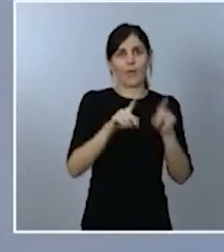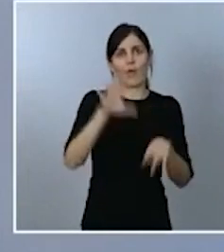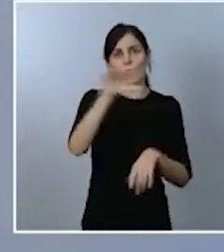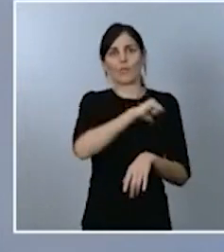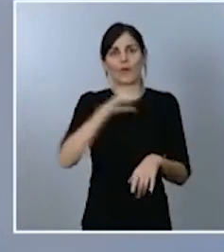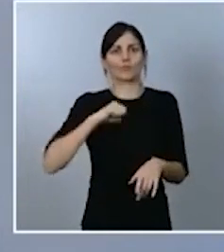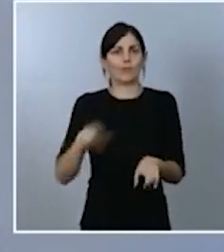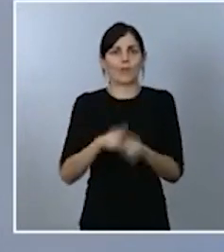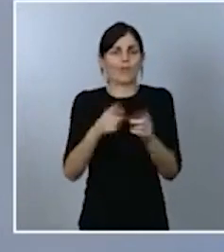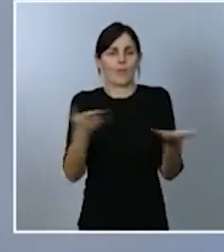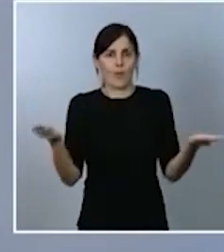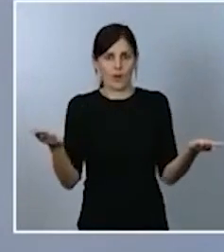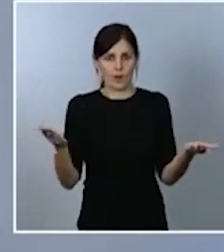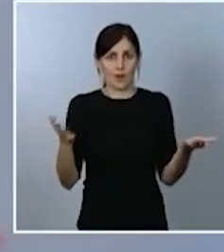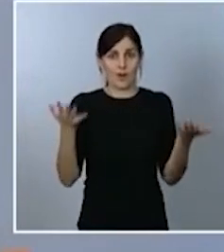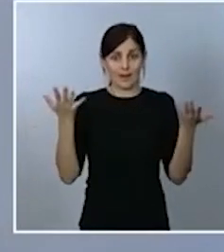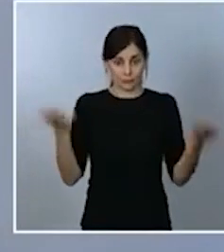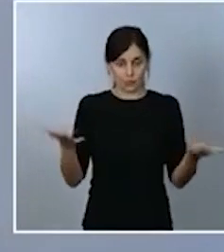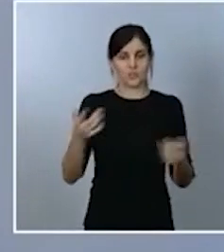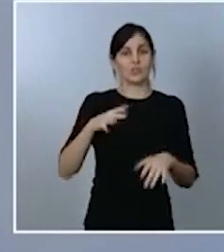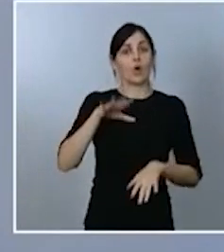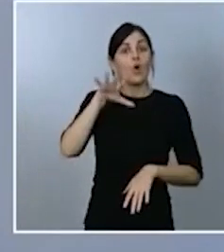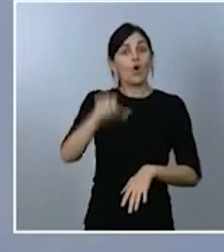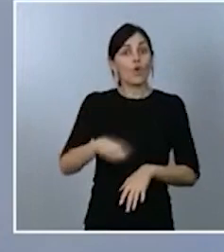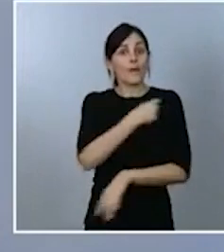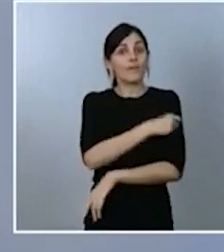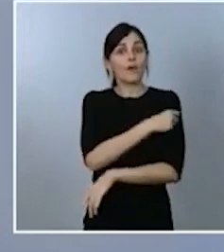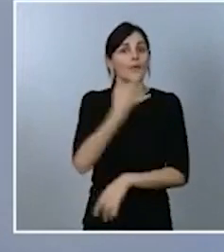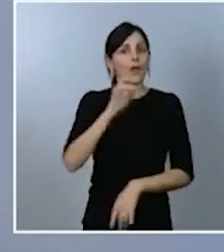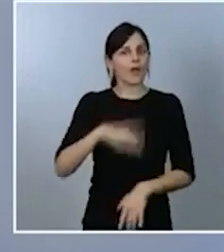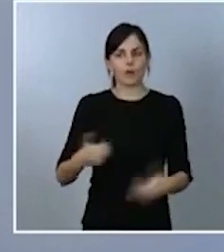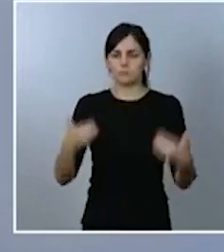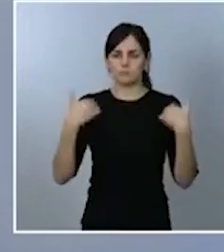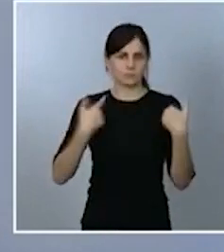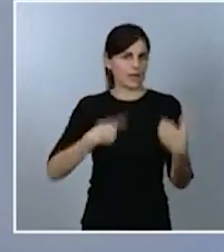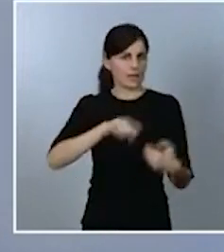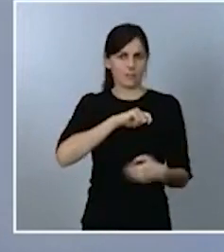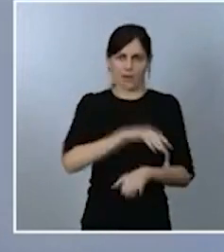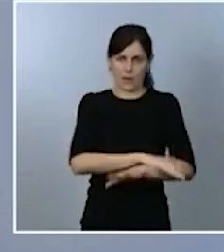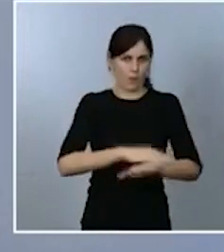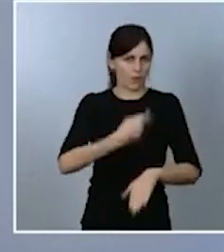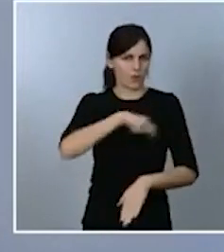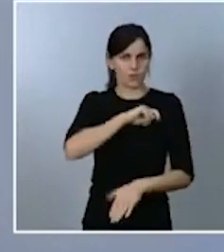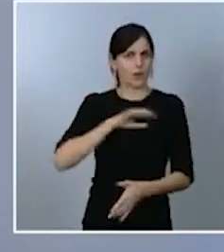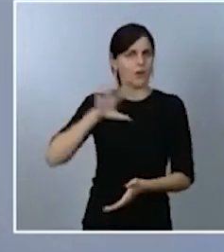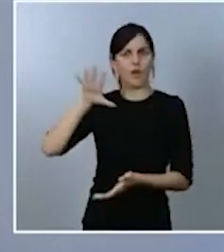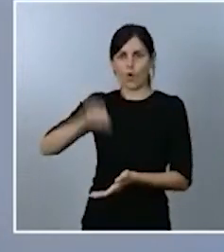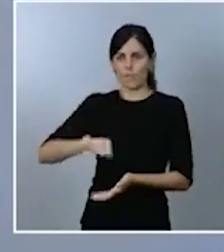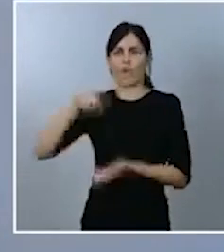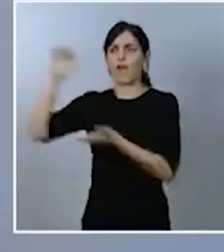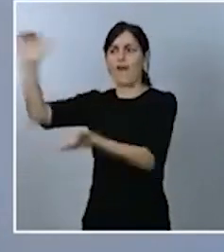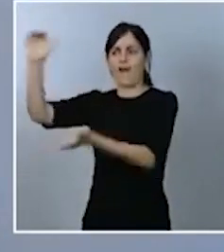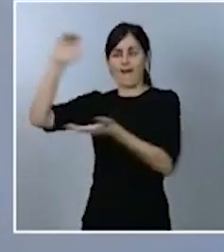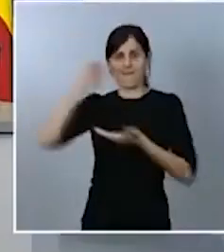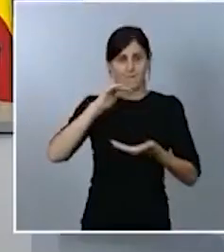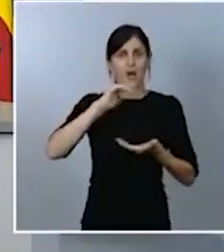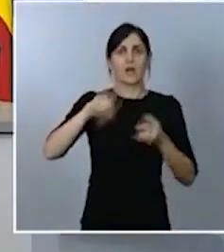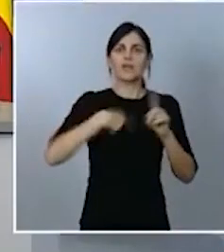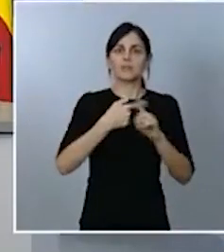distribuirá en base al resultado de precisamente este grupo de trabajo que se guiará únicamente por criterios objetivos y médicos